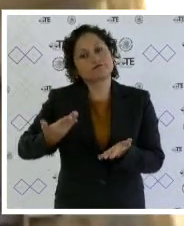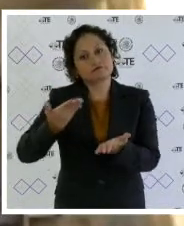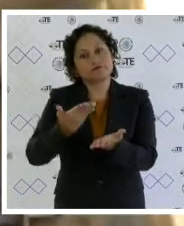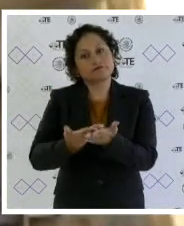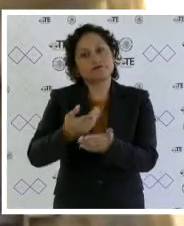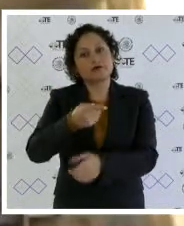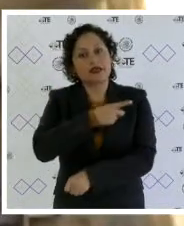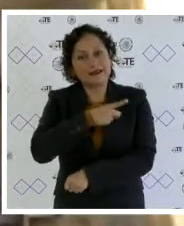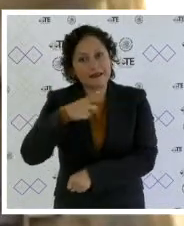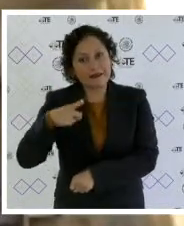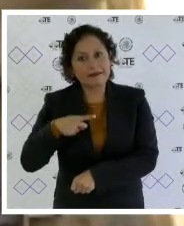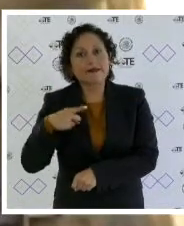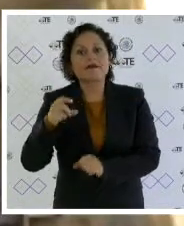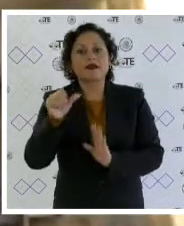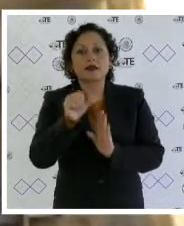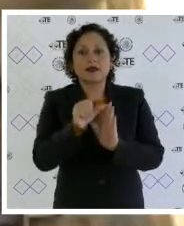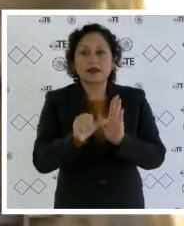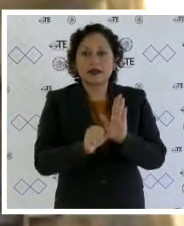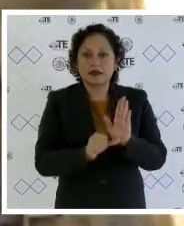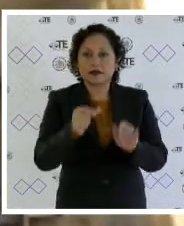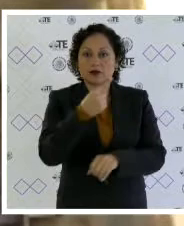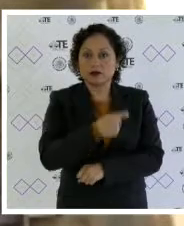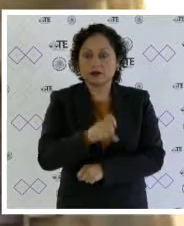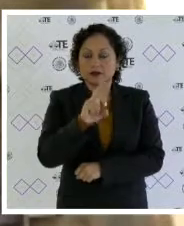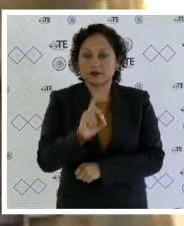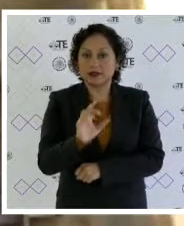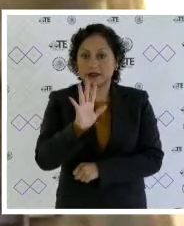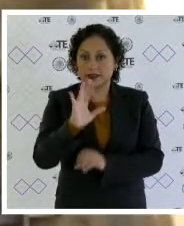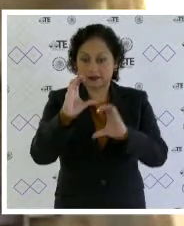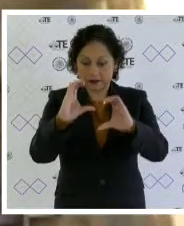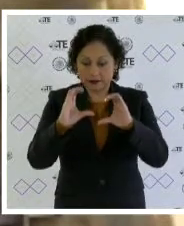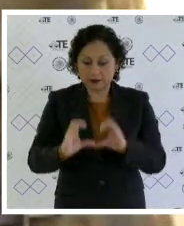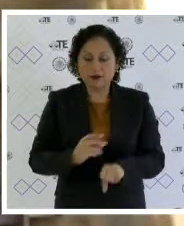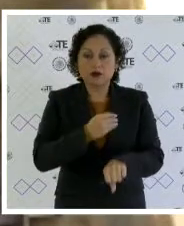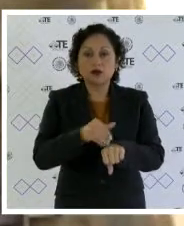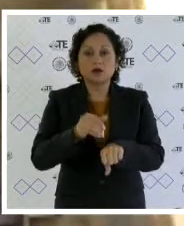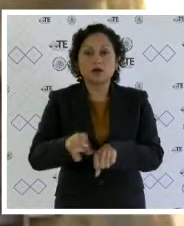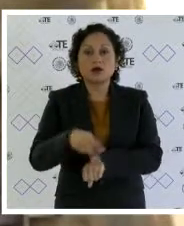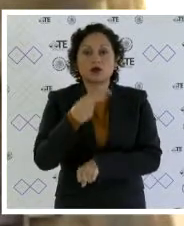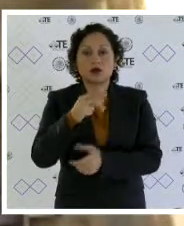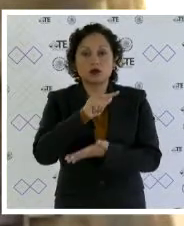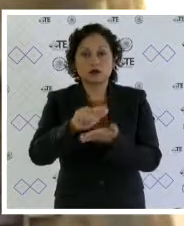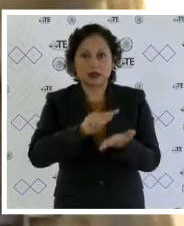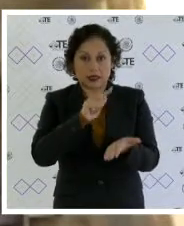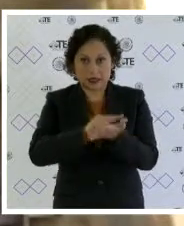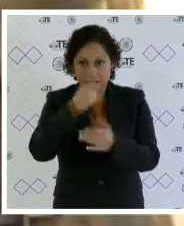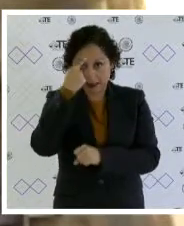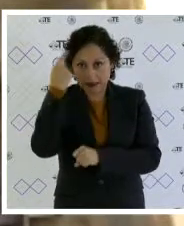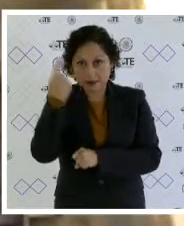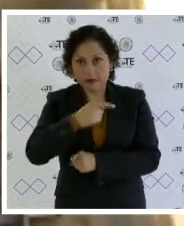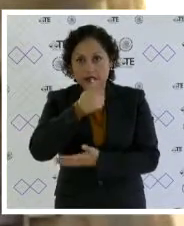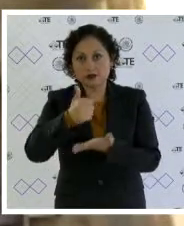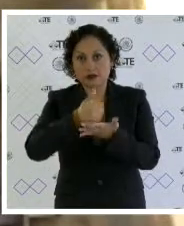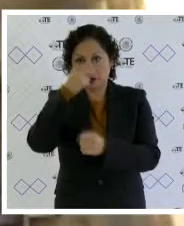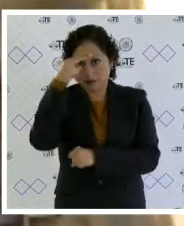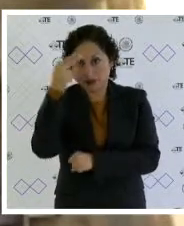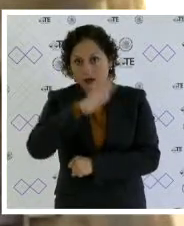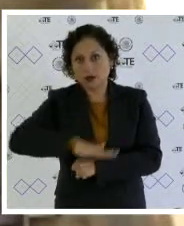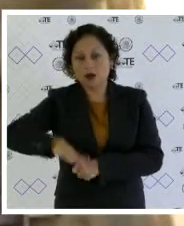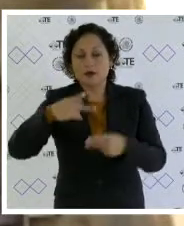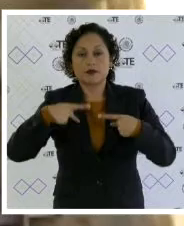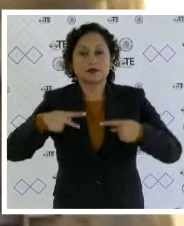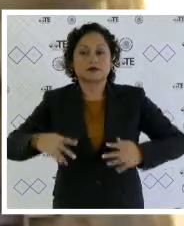conforme a la fracción 2 del artículo 135 de la ley de participación ciudadana de la ciudad de México que